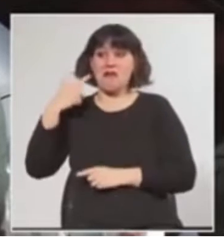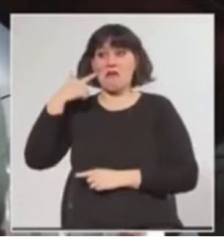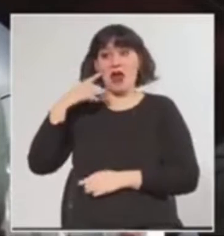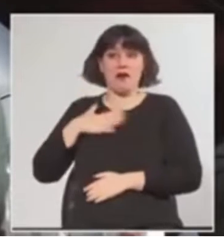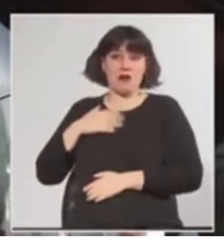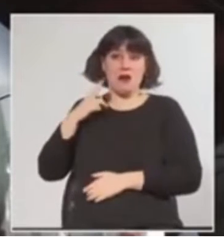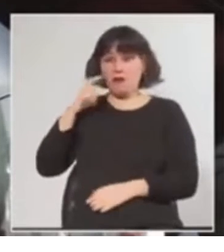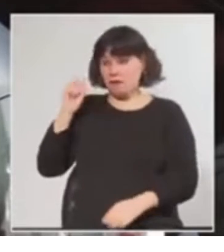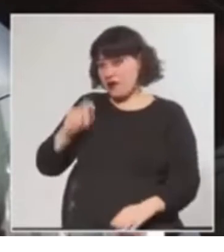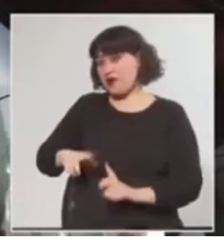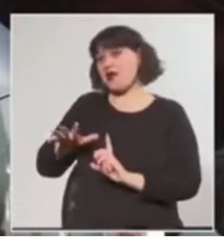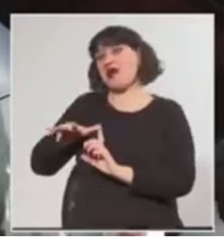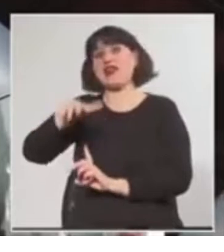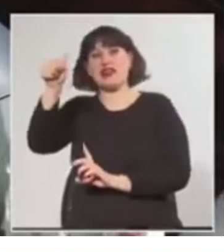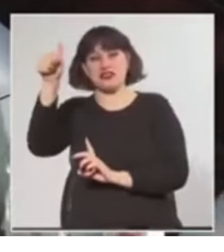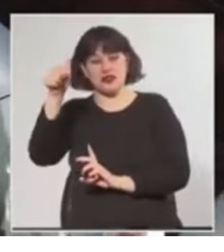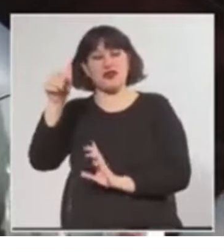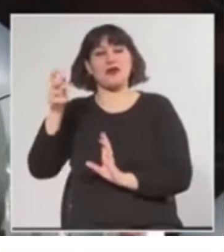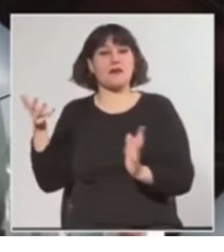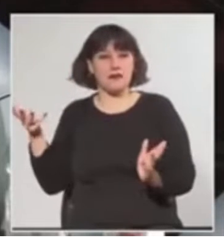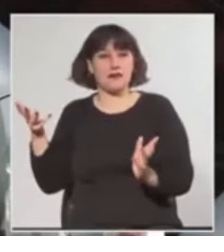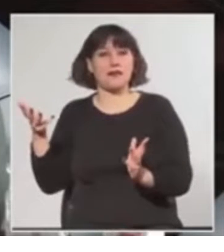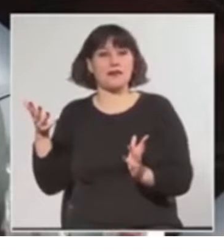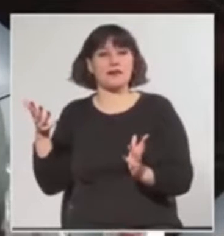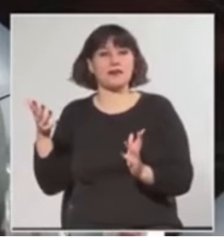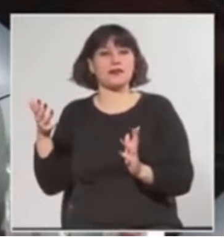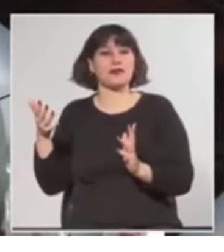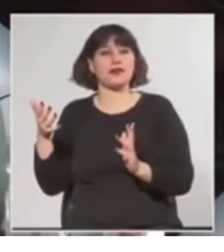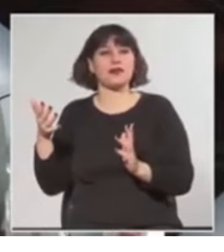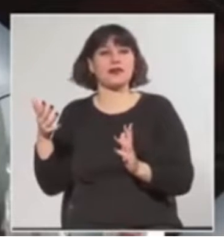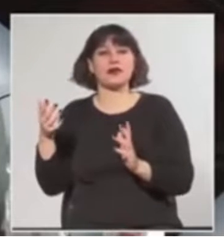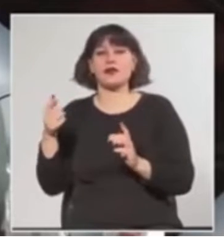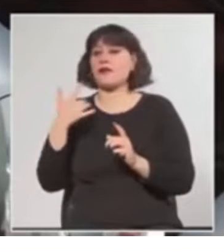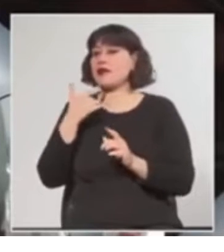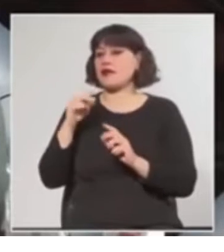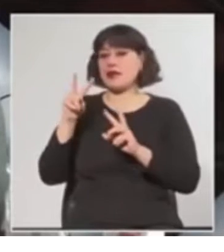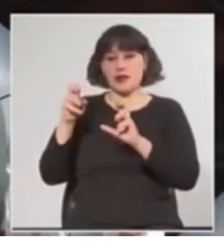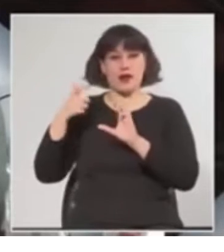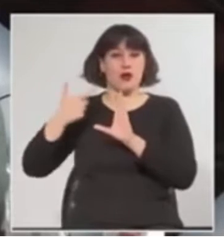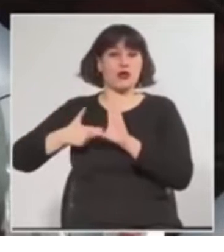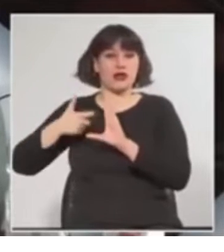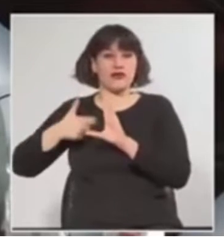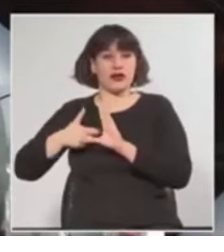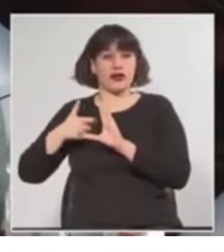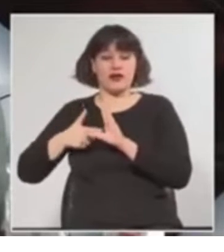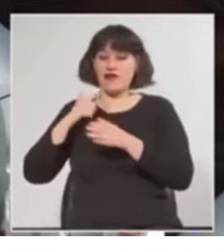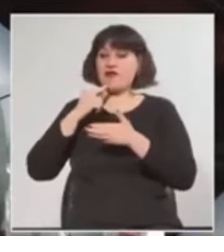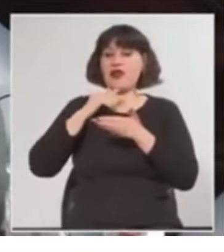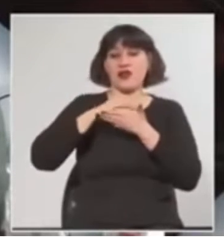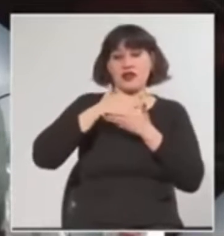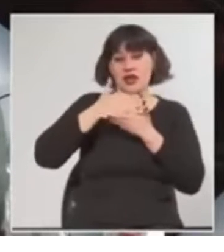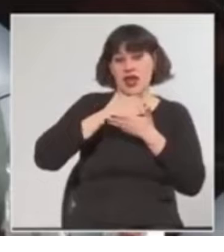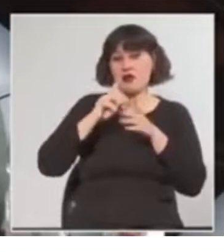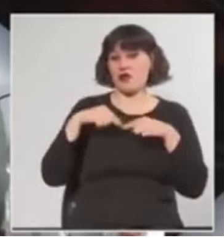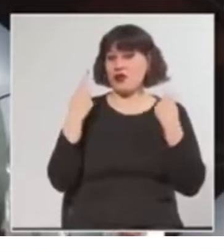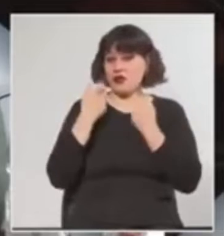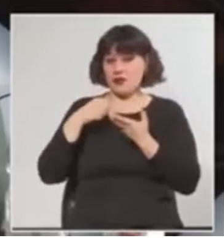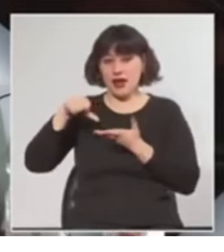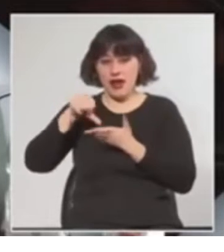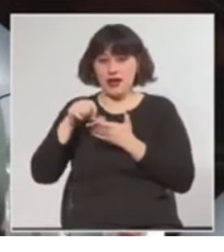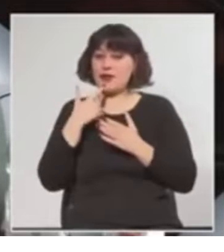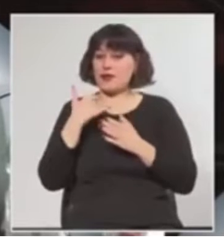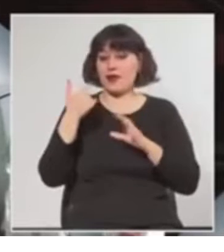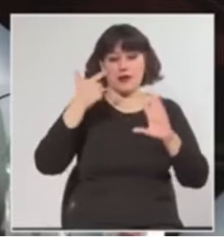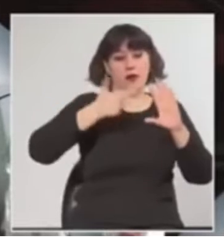país, para la consideración del suministro de combustible, es decir, en las fronteras de nuestro país cuando uno